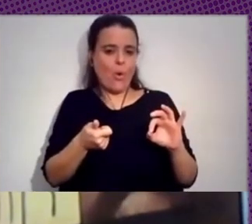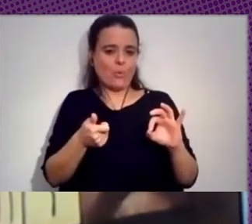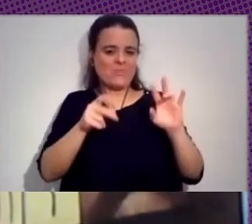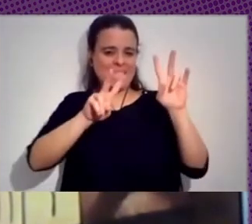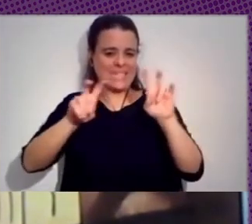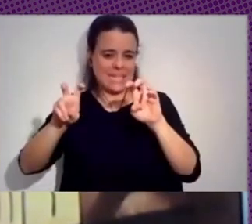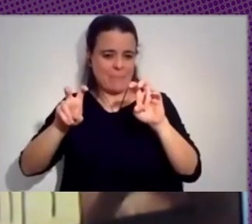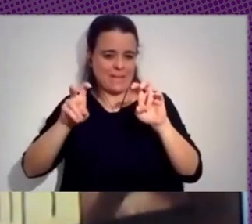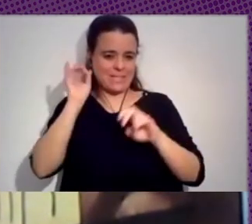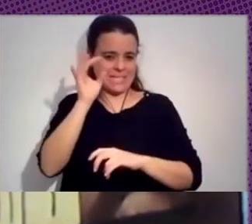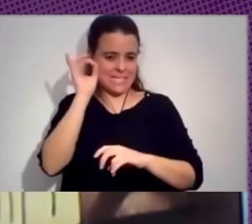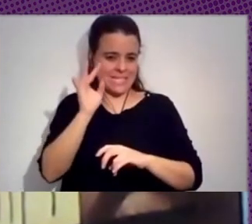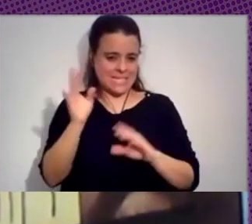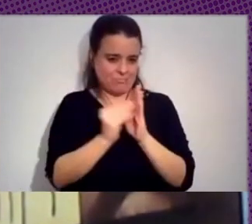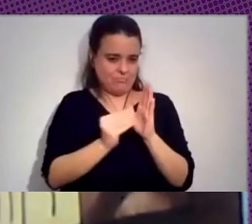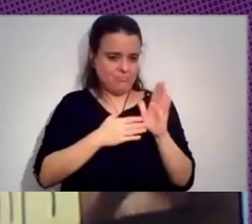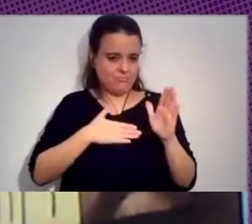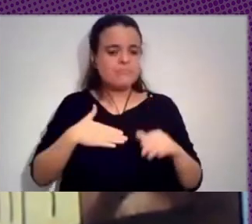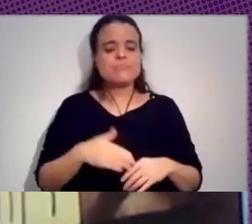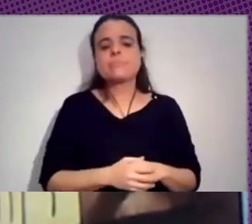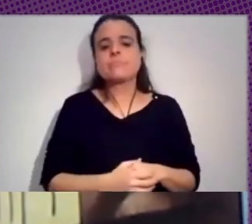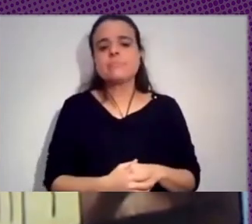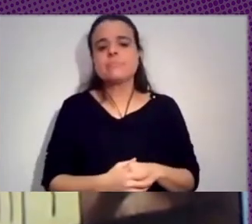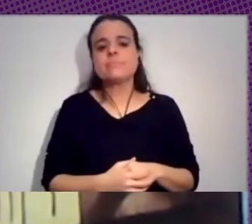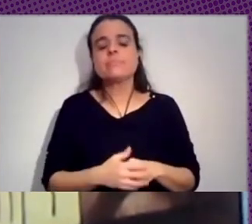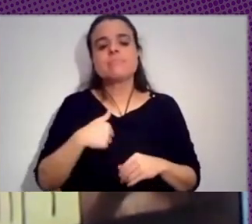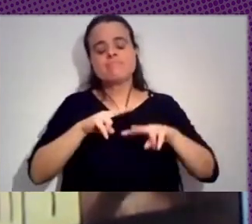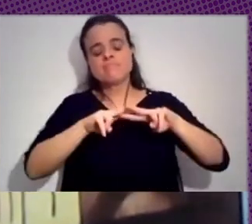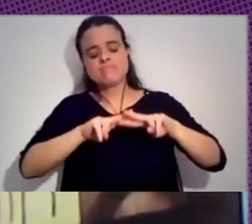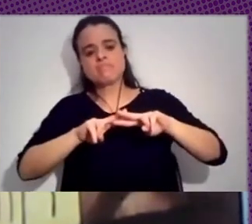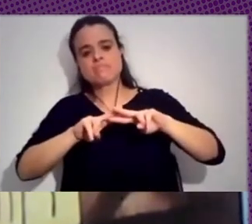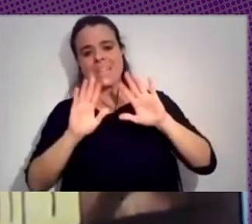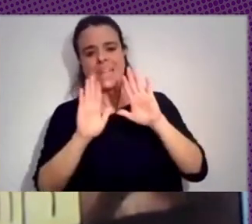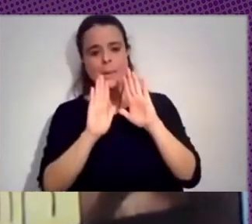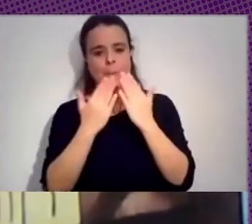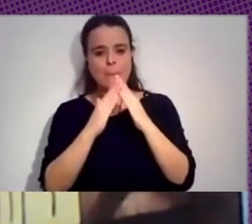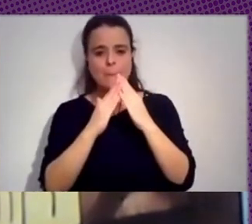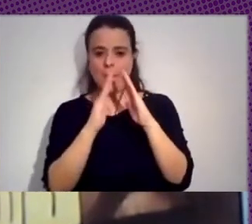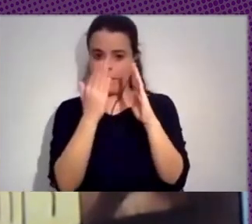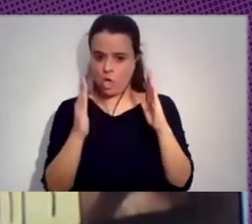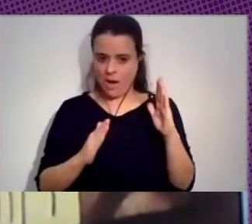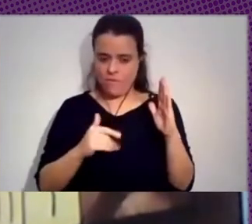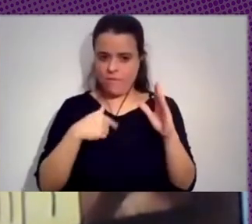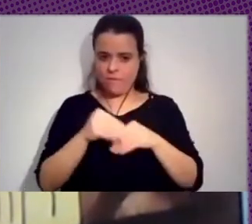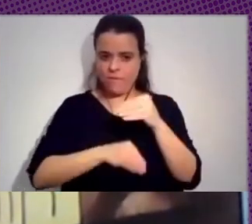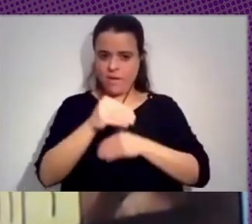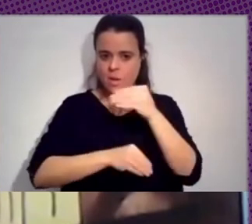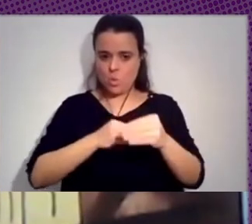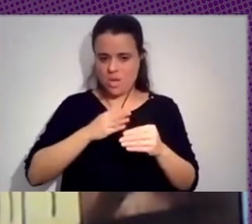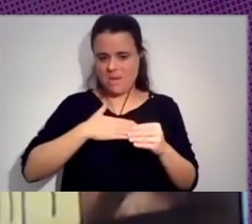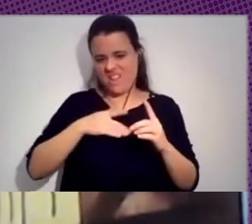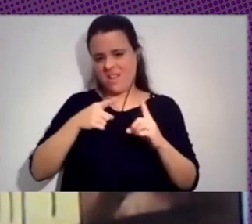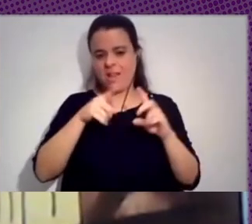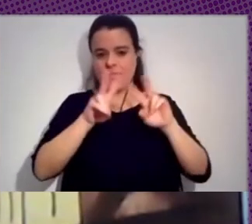abordar en esta conversación, estaba revisando alguna bibliografía que usé para una investigación de